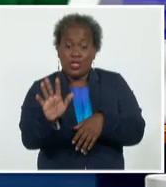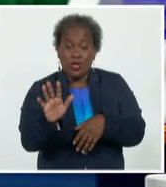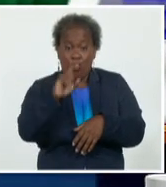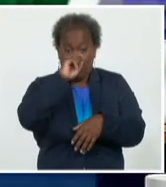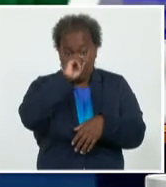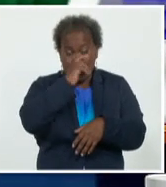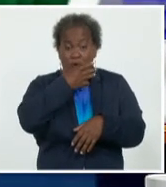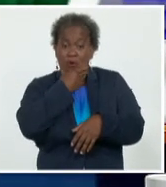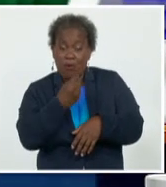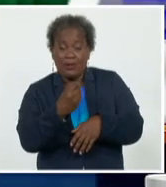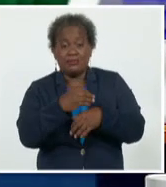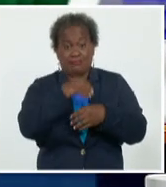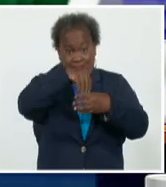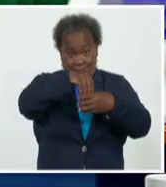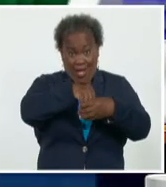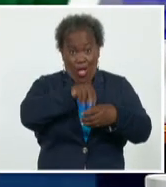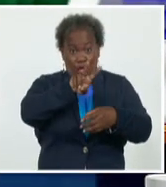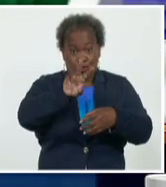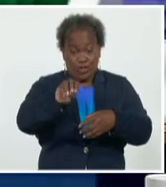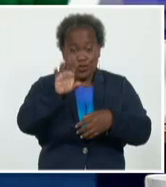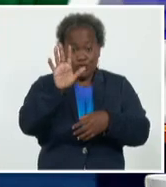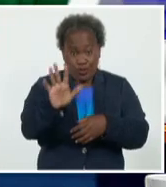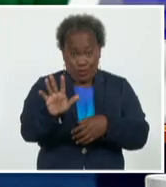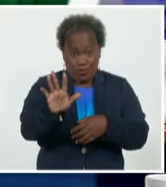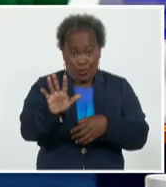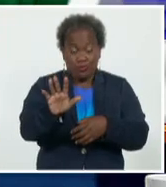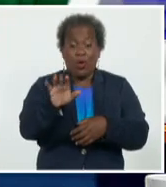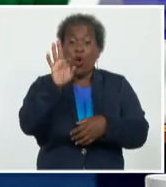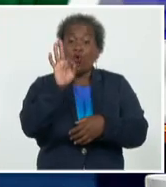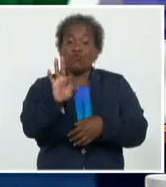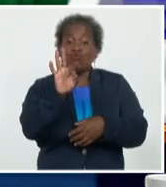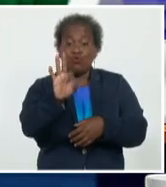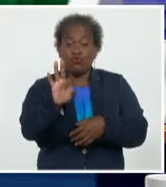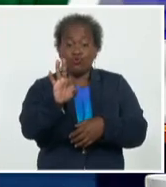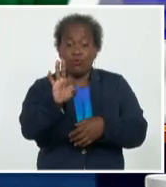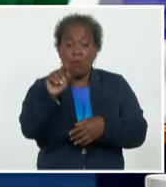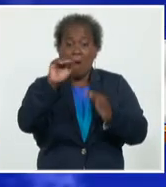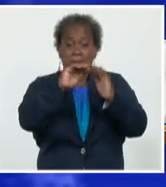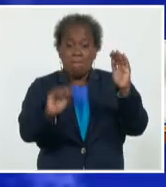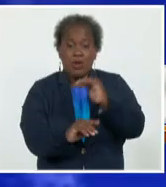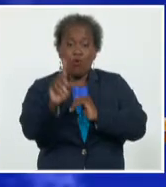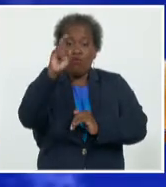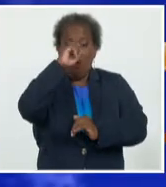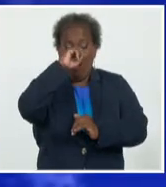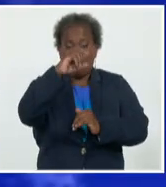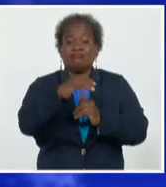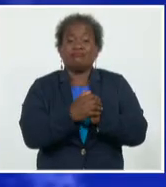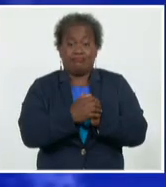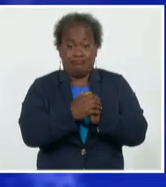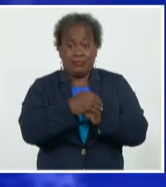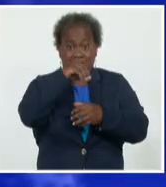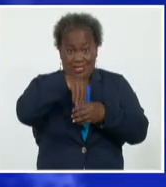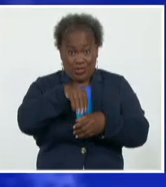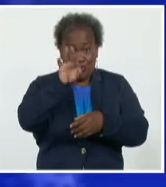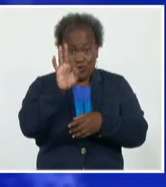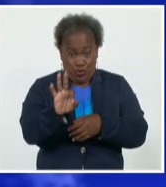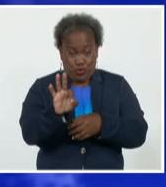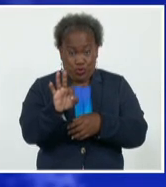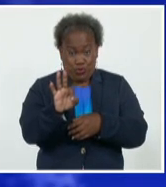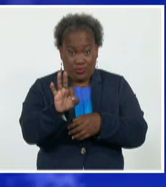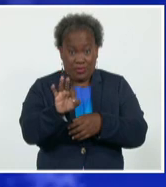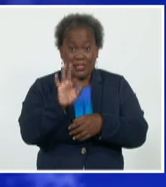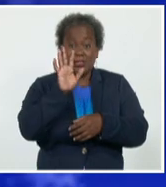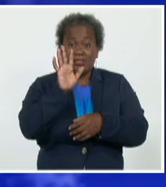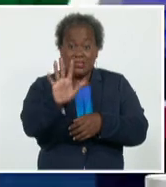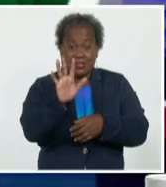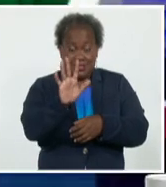De los 205 en edades pediátricas, 8 son menores de un año. De los 8 menores, pues 5